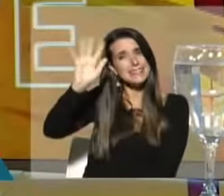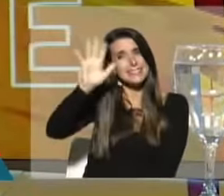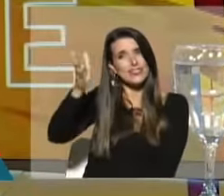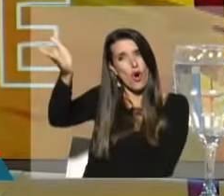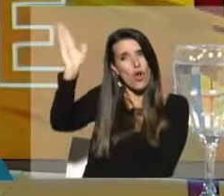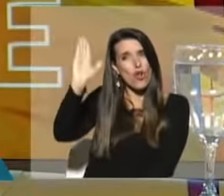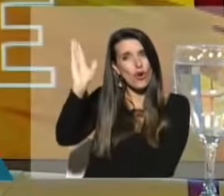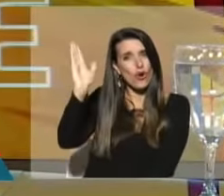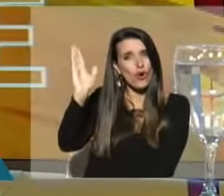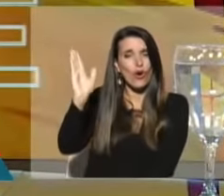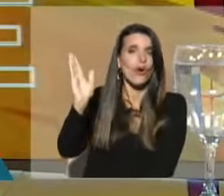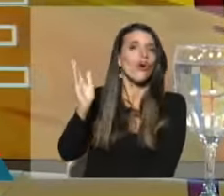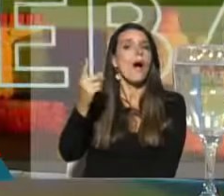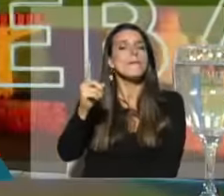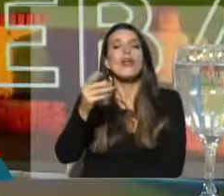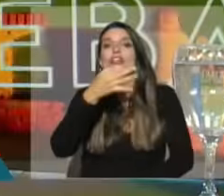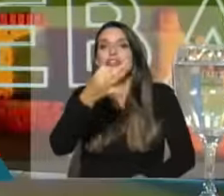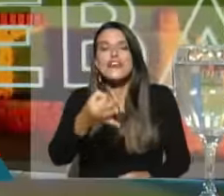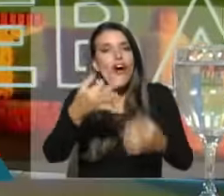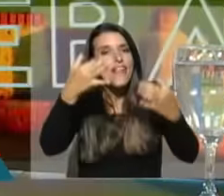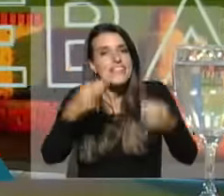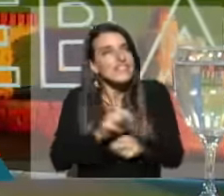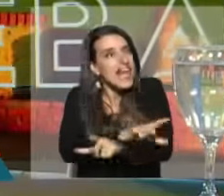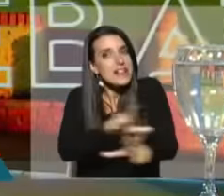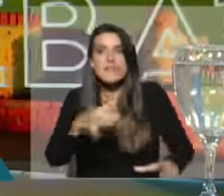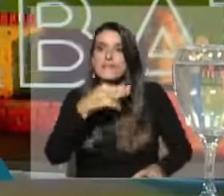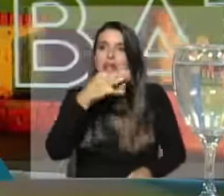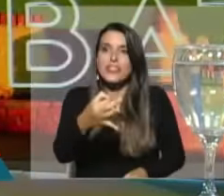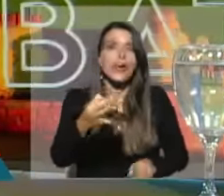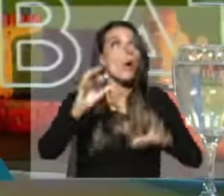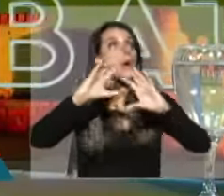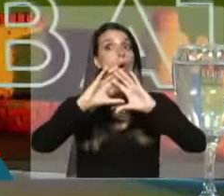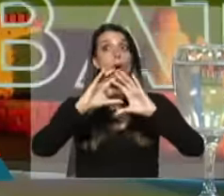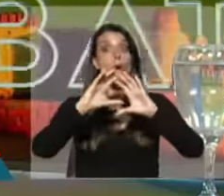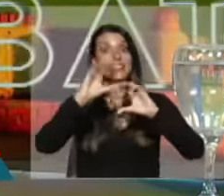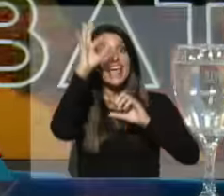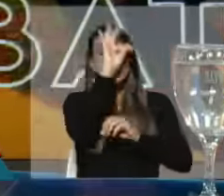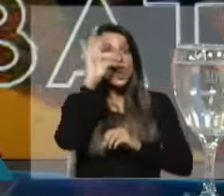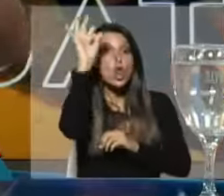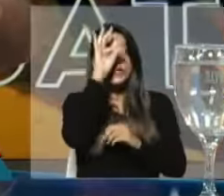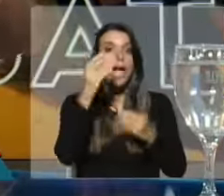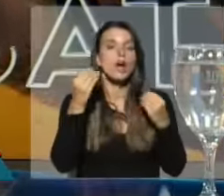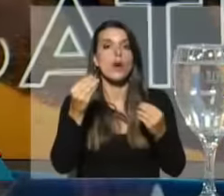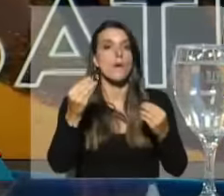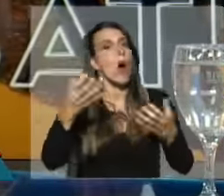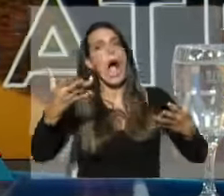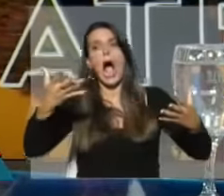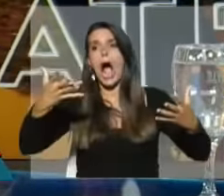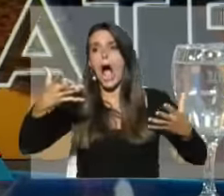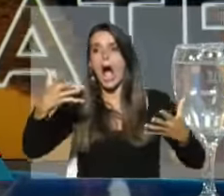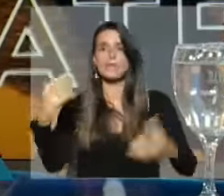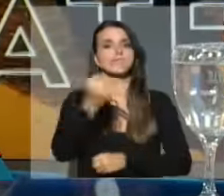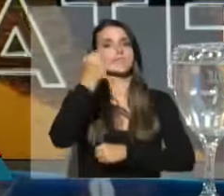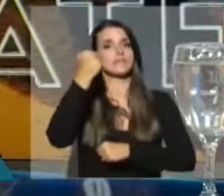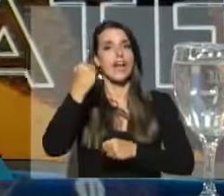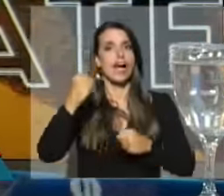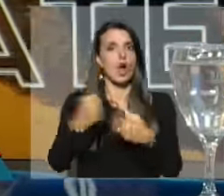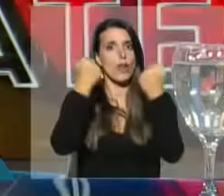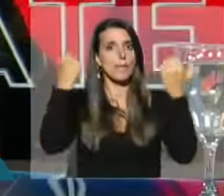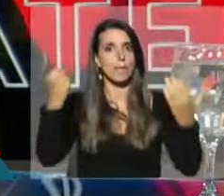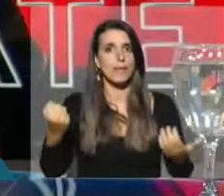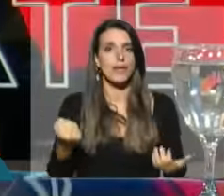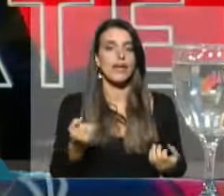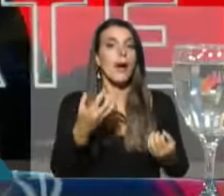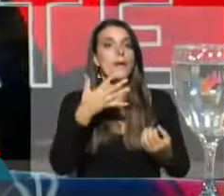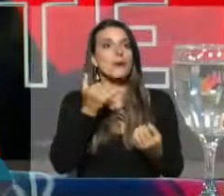Escuchen una cosa, pero lo digo con sinceridad. En el mundo de la tecnología, vamos a lo bruto. En el mundo en que